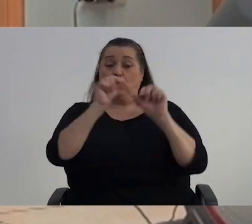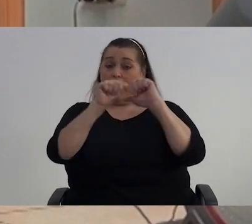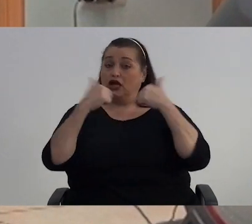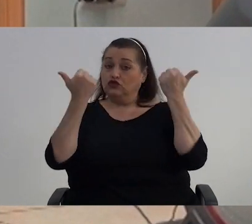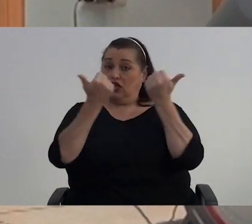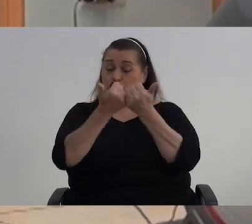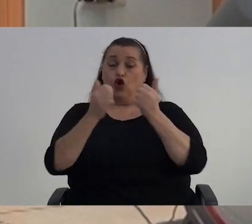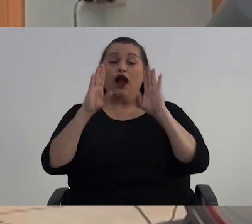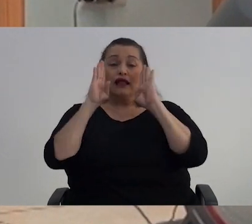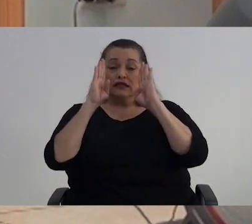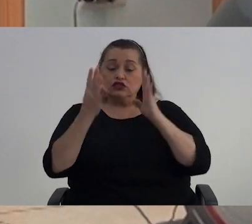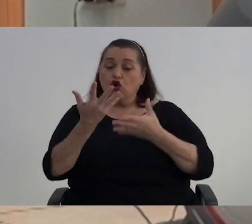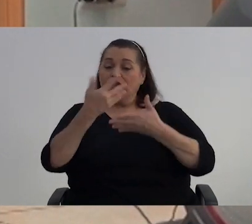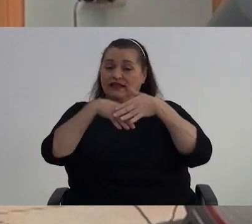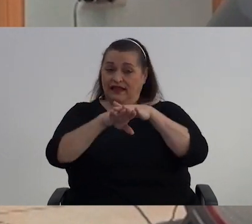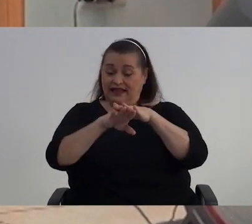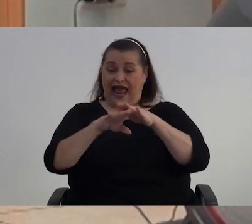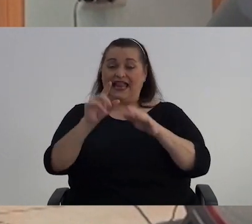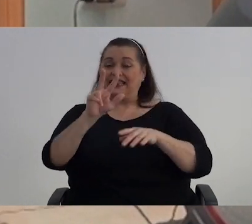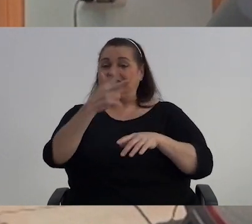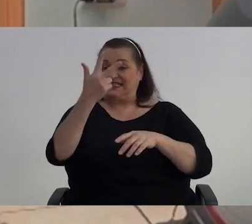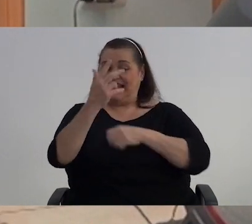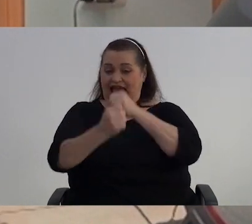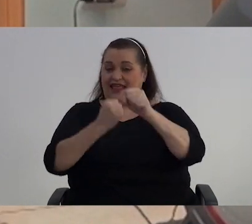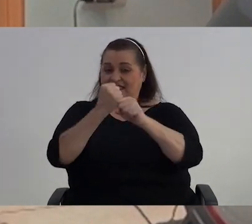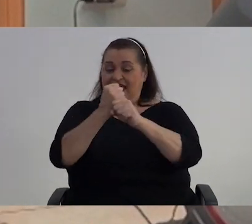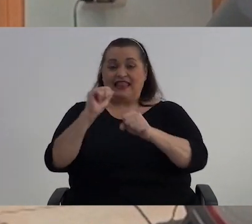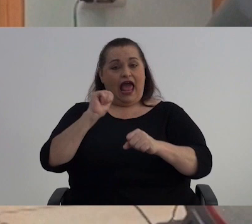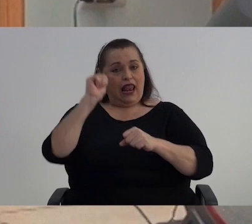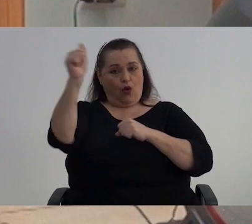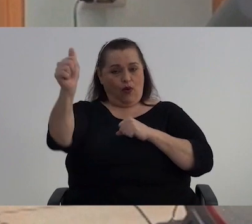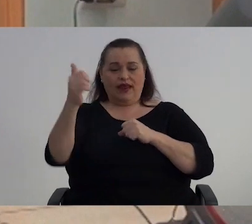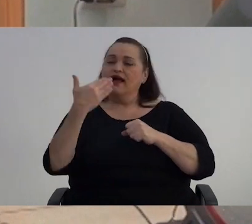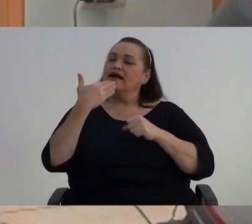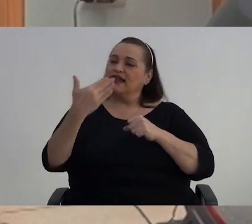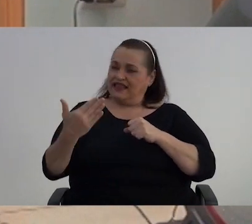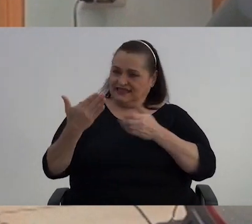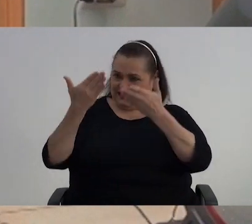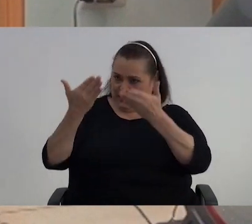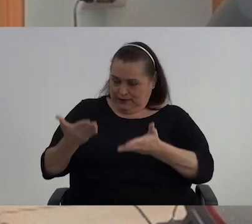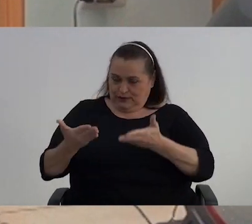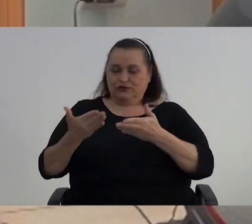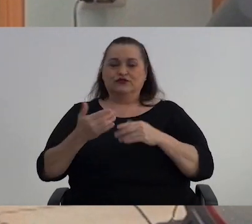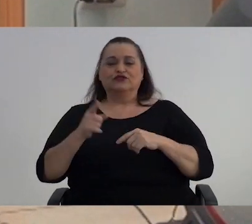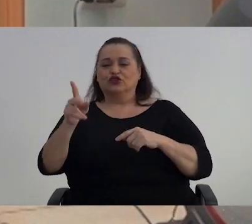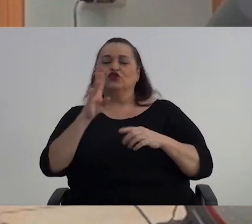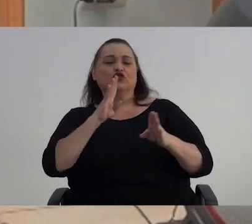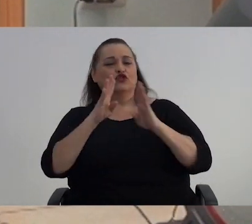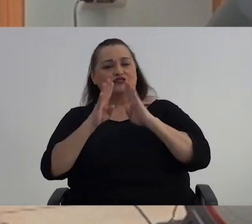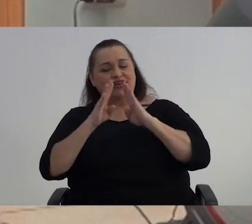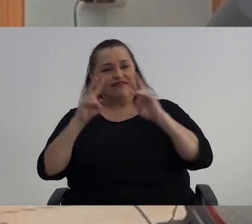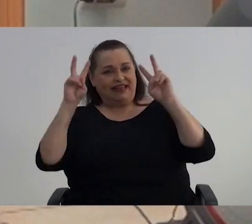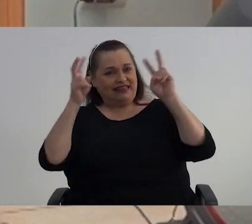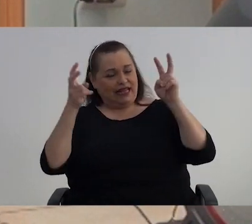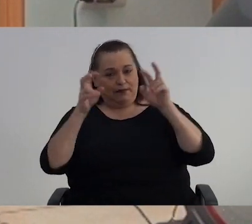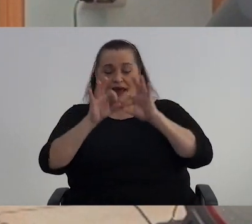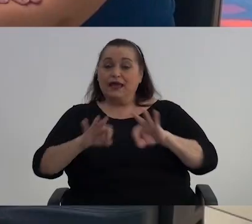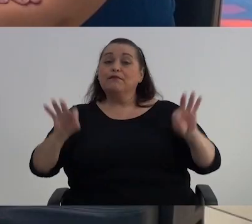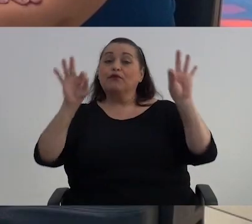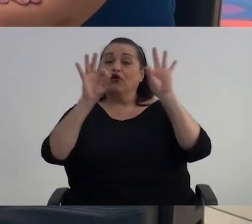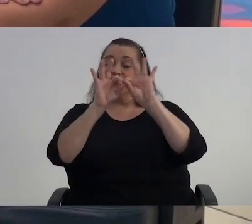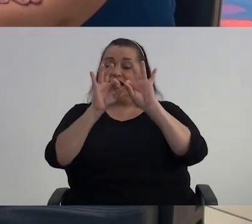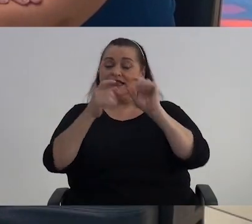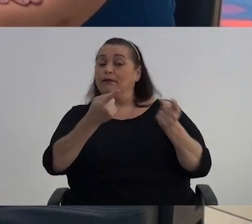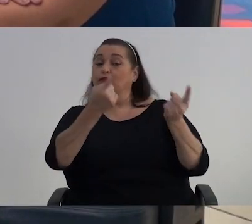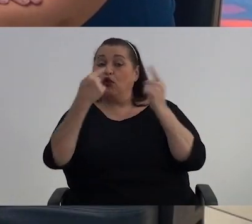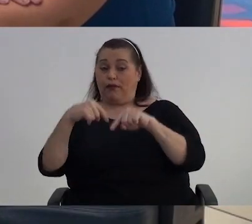De Atención Integral De la Tercera Edad De Alajuela A quien agradecemos Que nos hable De este tema Tan importante